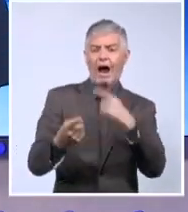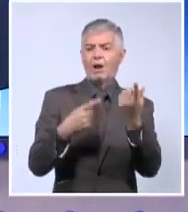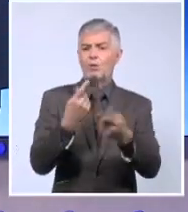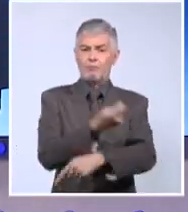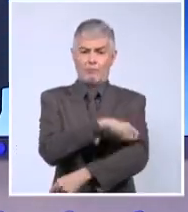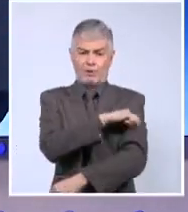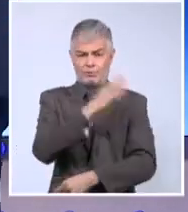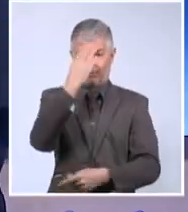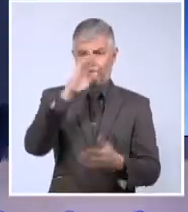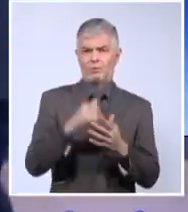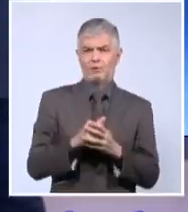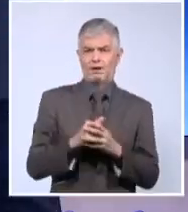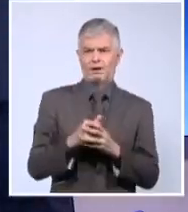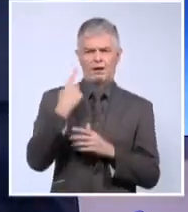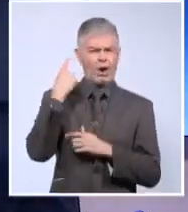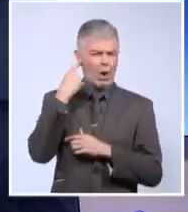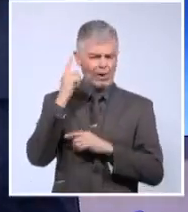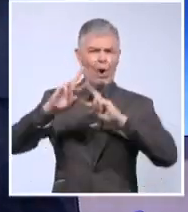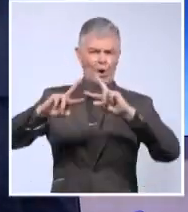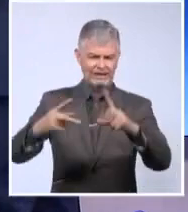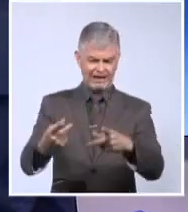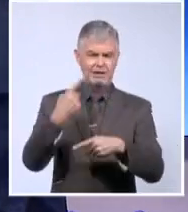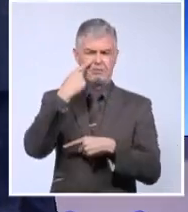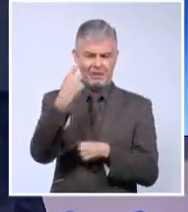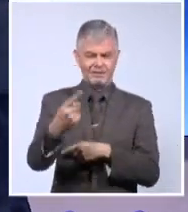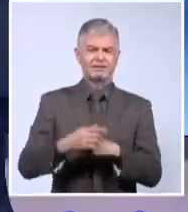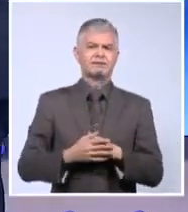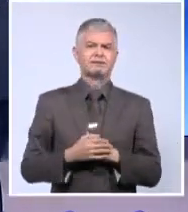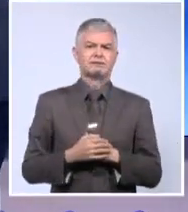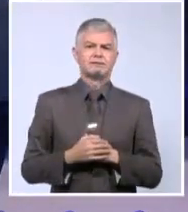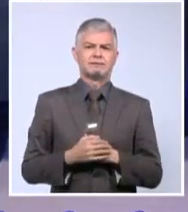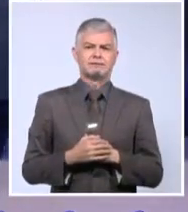nuevo. ¿Por qué la intervención? Adelante, vamos a repetirlo.